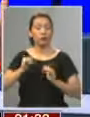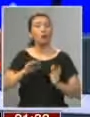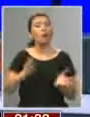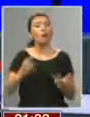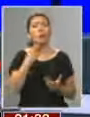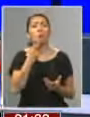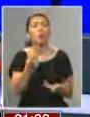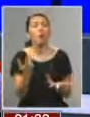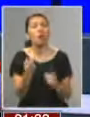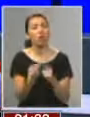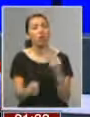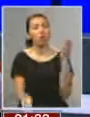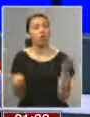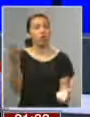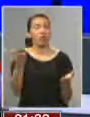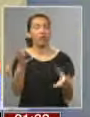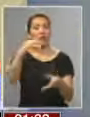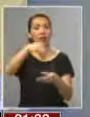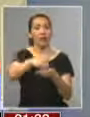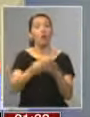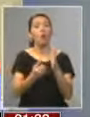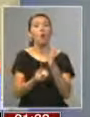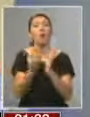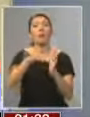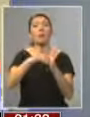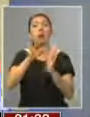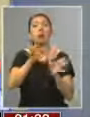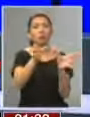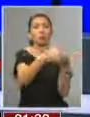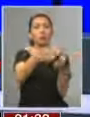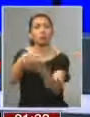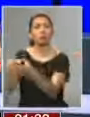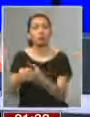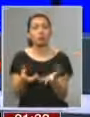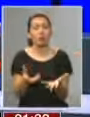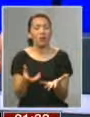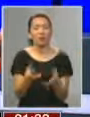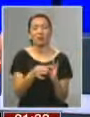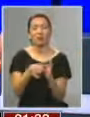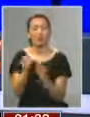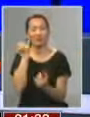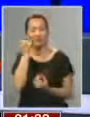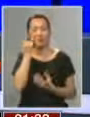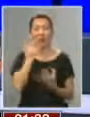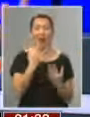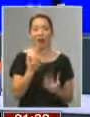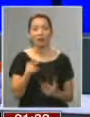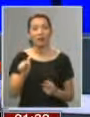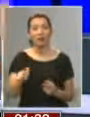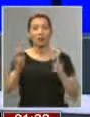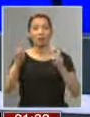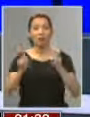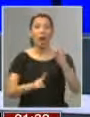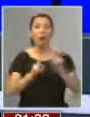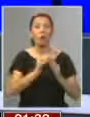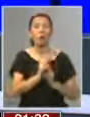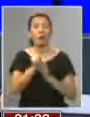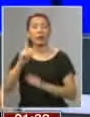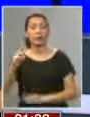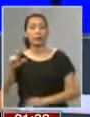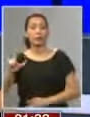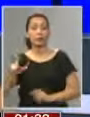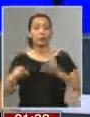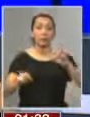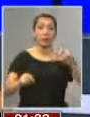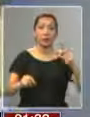diferencias que surgen dentro de los partidos de la nueva mayoría y que incluso han llevado a frases incómodas, como las vividas entre algunos líderes de la ADC y el